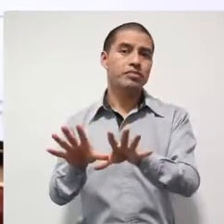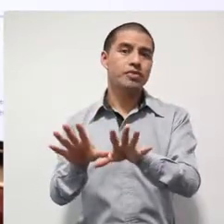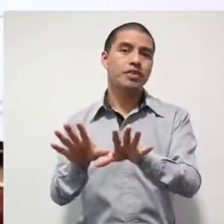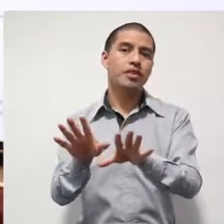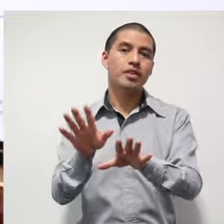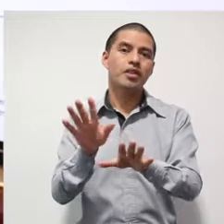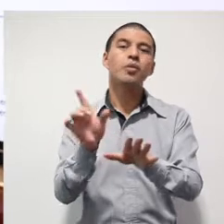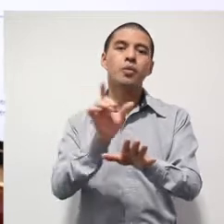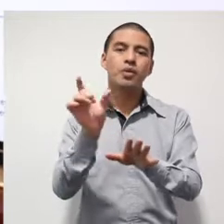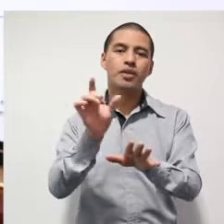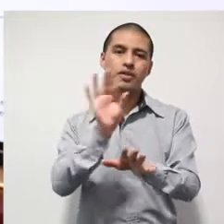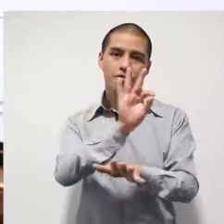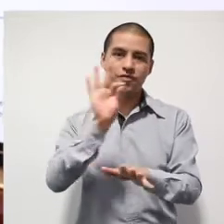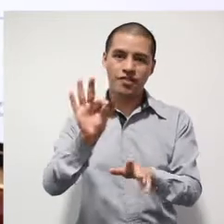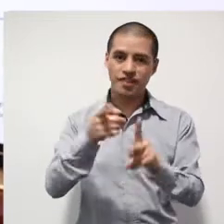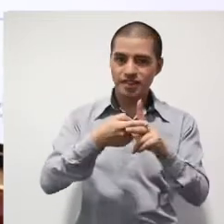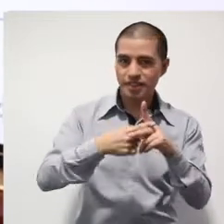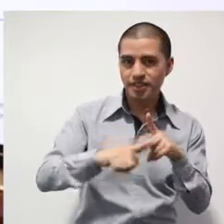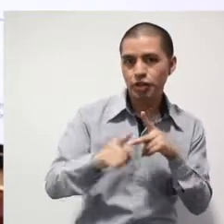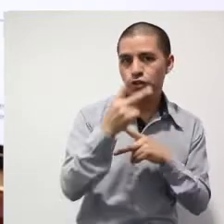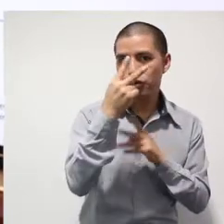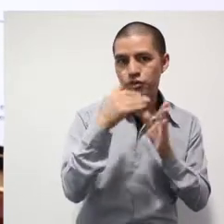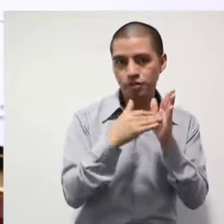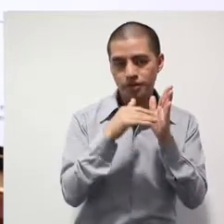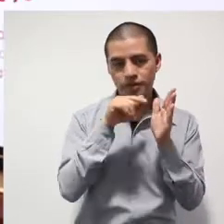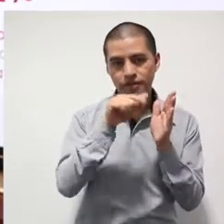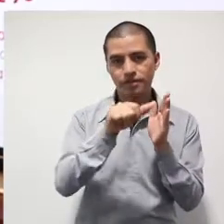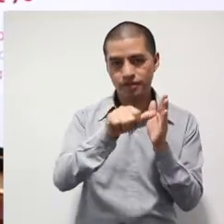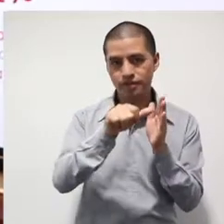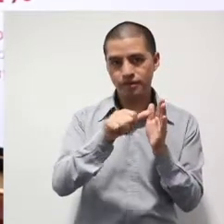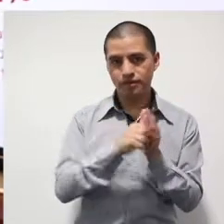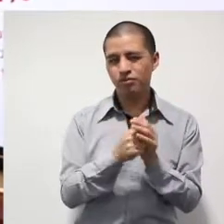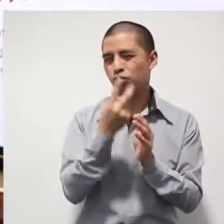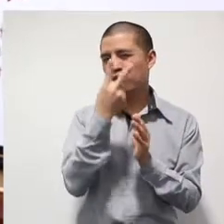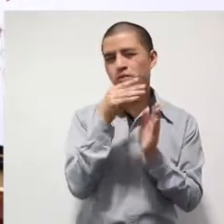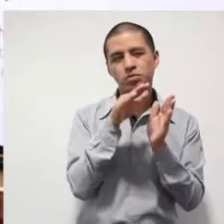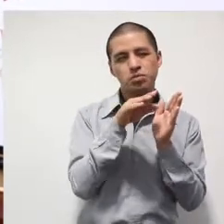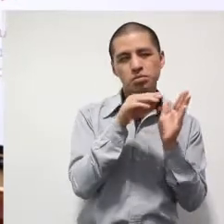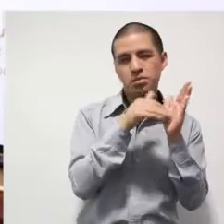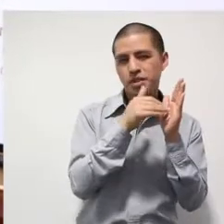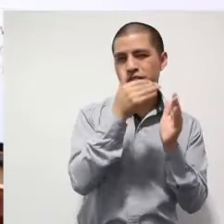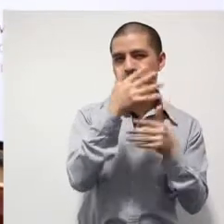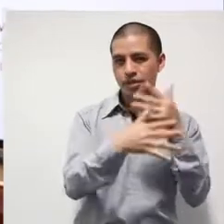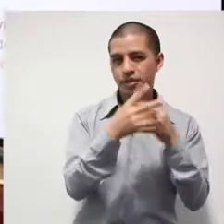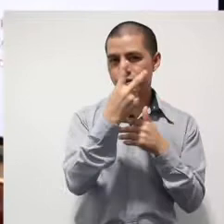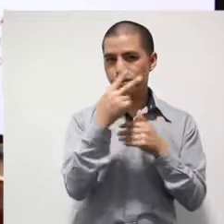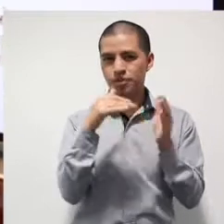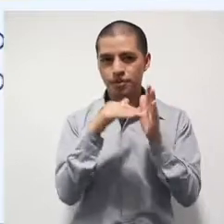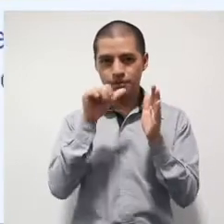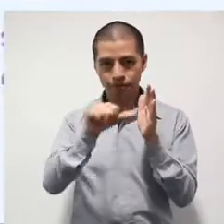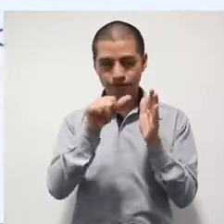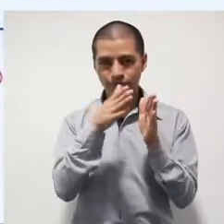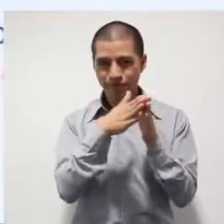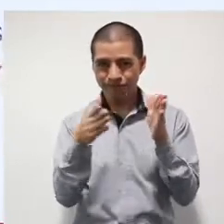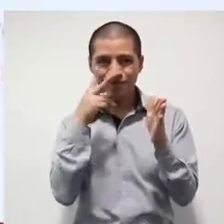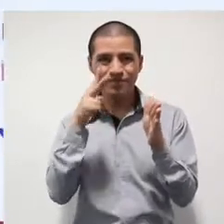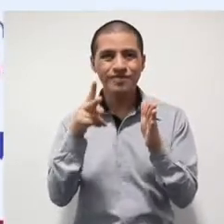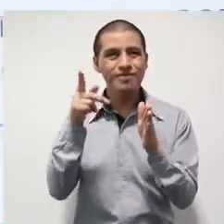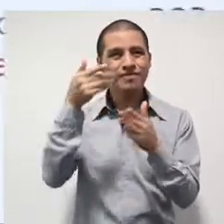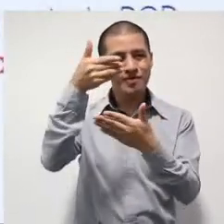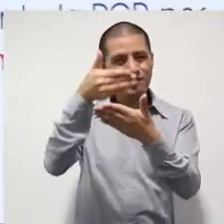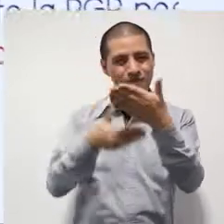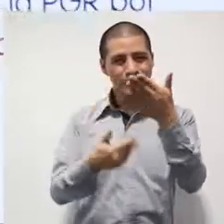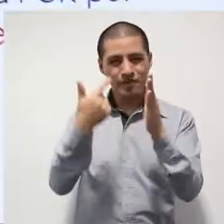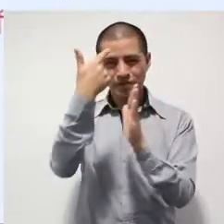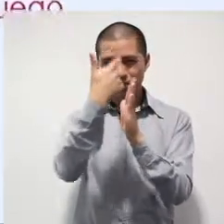partir de 2016, prácticamente 2015-2016. Este es un resumen de las